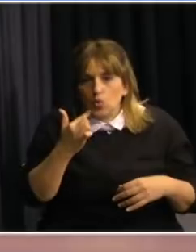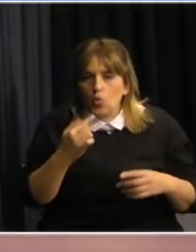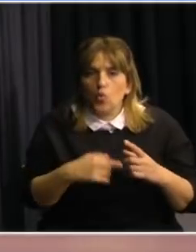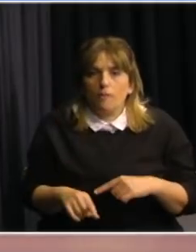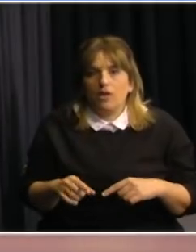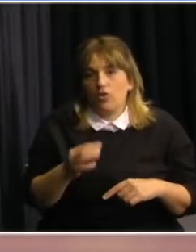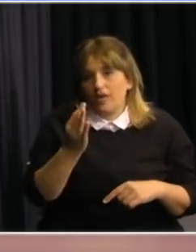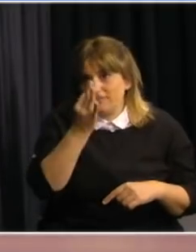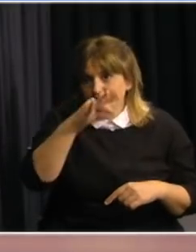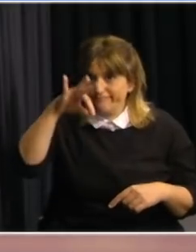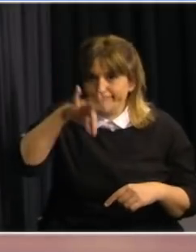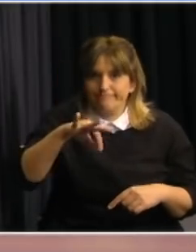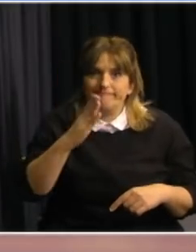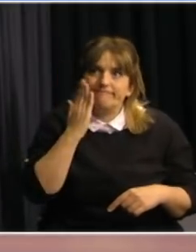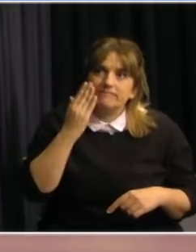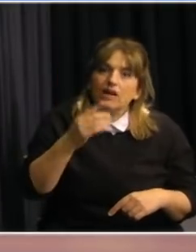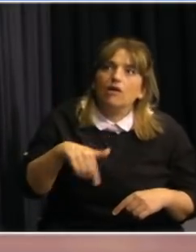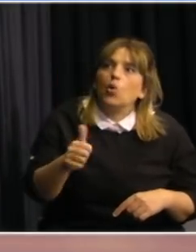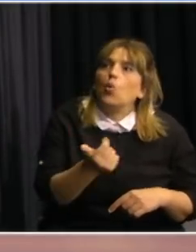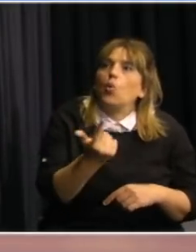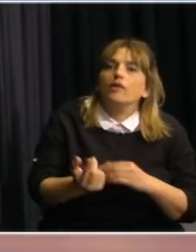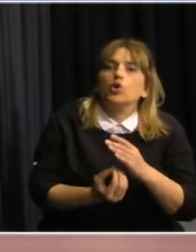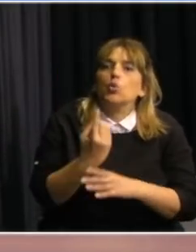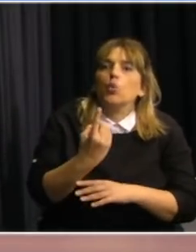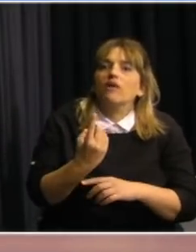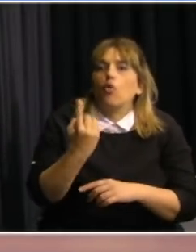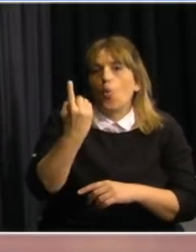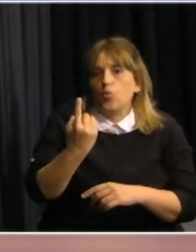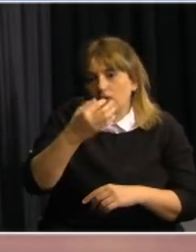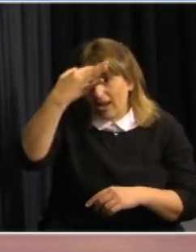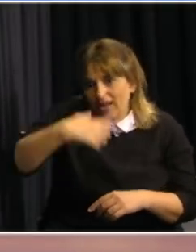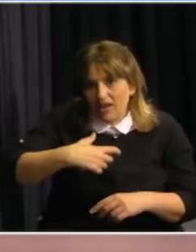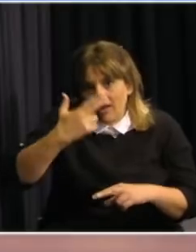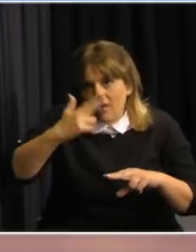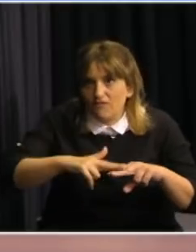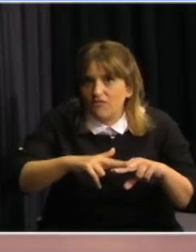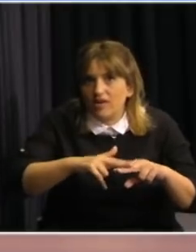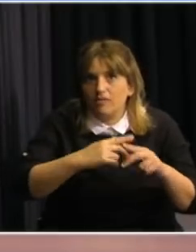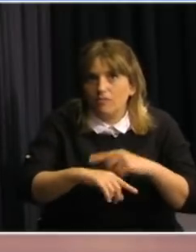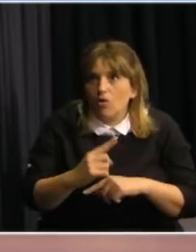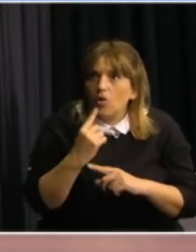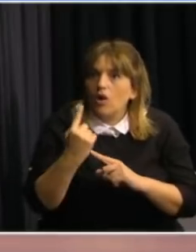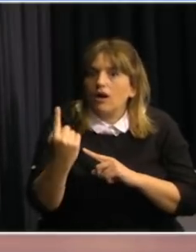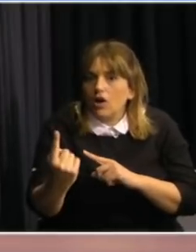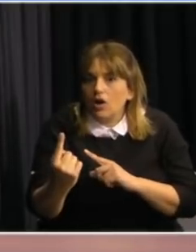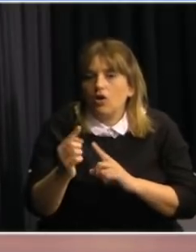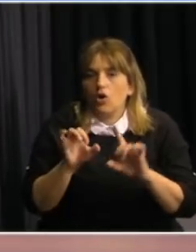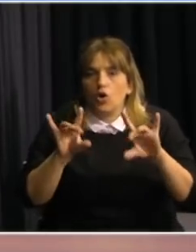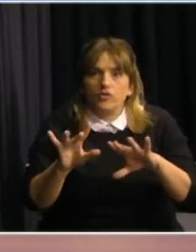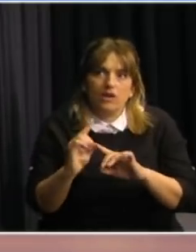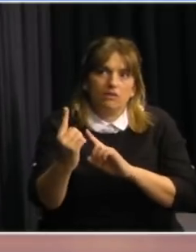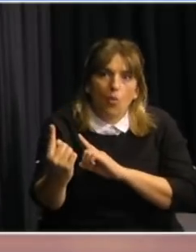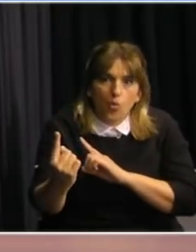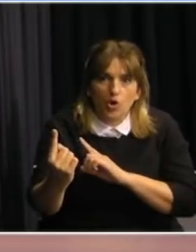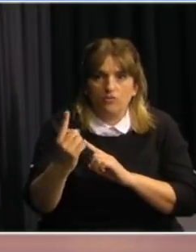R que mide cuántos casos nuevos genera un caso, estuvo oscilando alrededor de uno, eso implica un nivel de estabilidad.